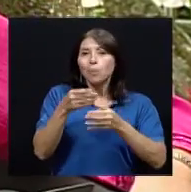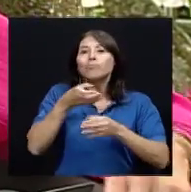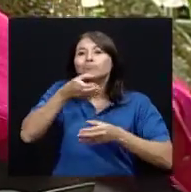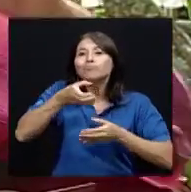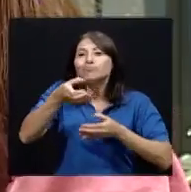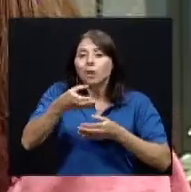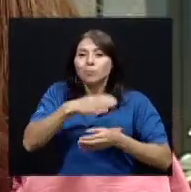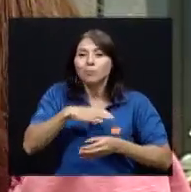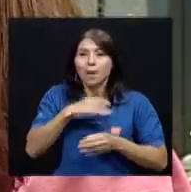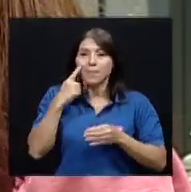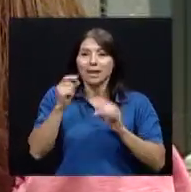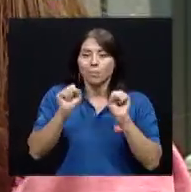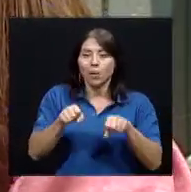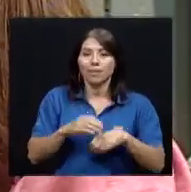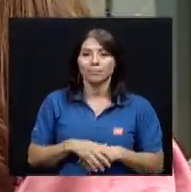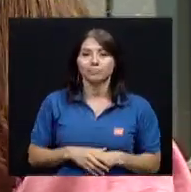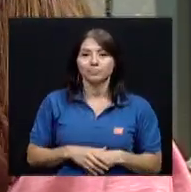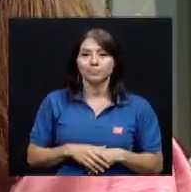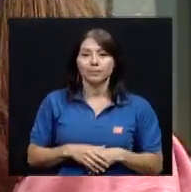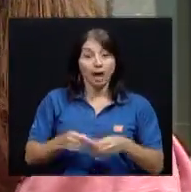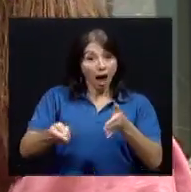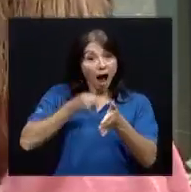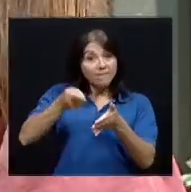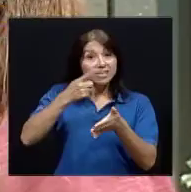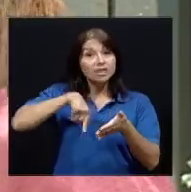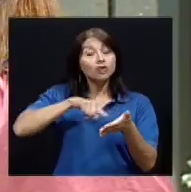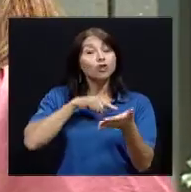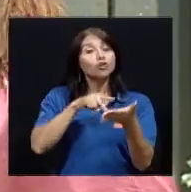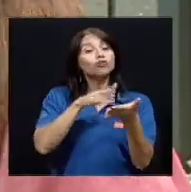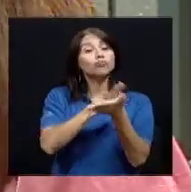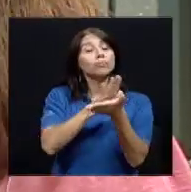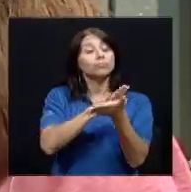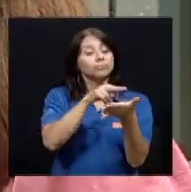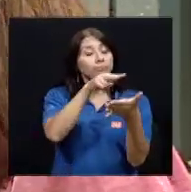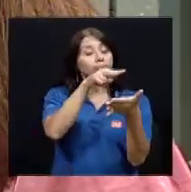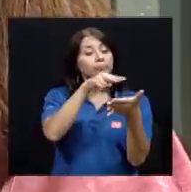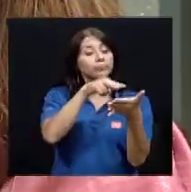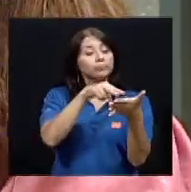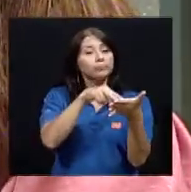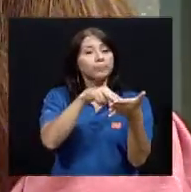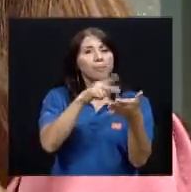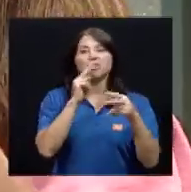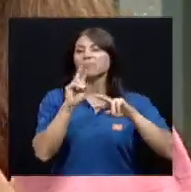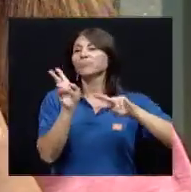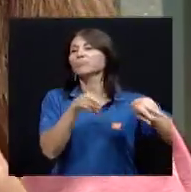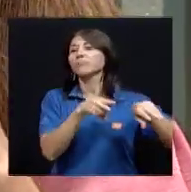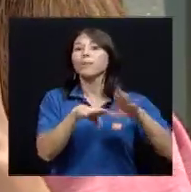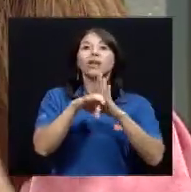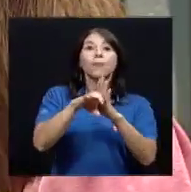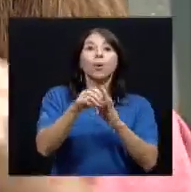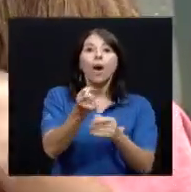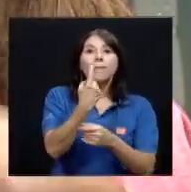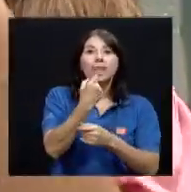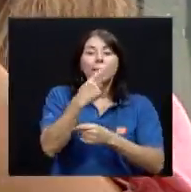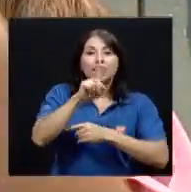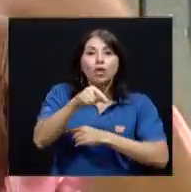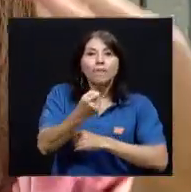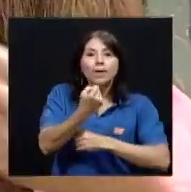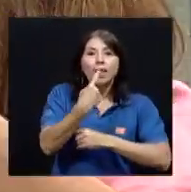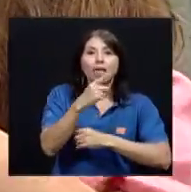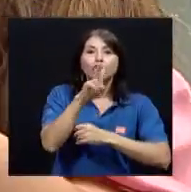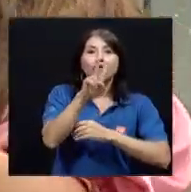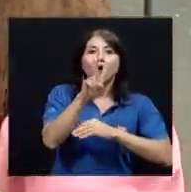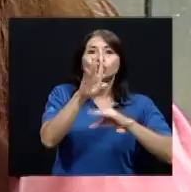cuando leemos las indicaciones pero a veces nos hacemos de la vista gorda por ejemplo ahí era a las 2 de la tarde y me lo tomé el